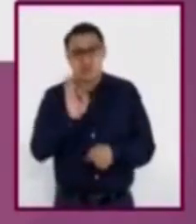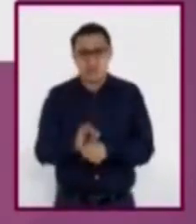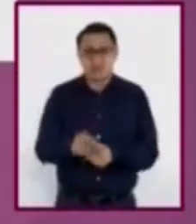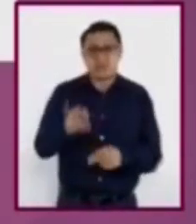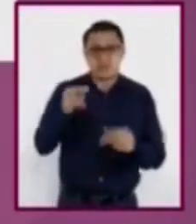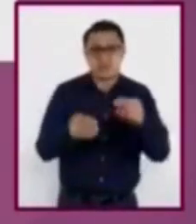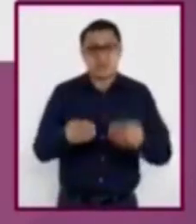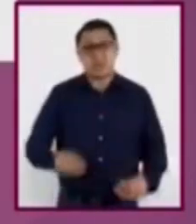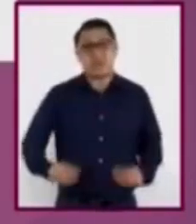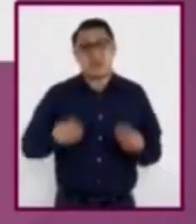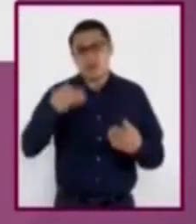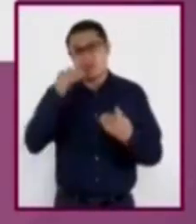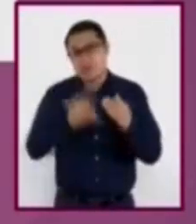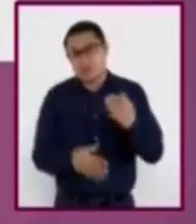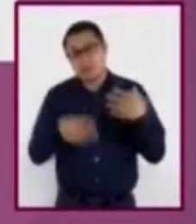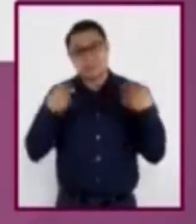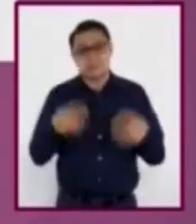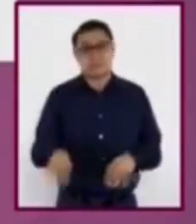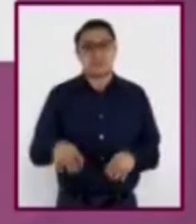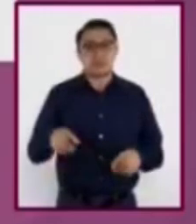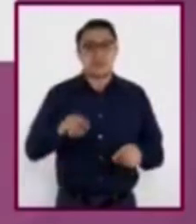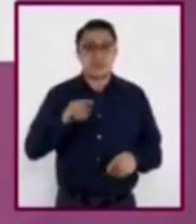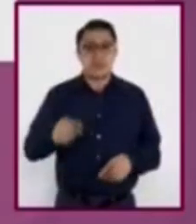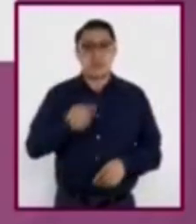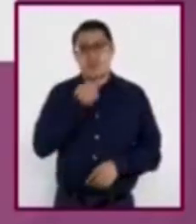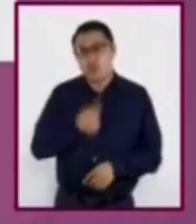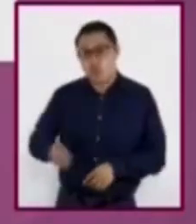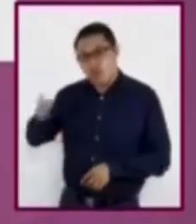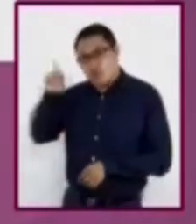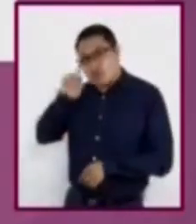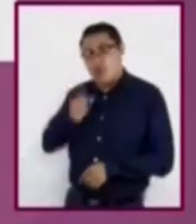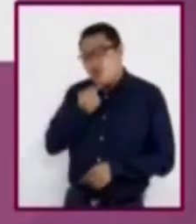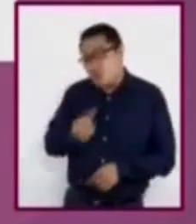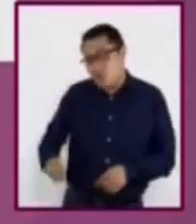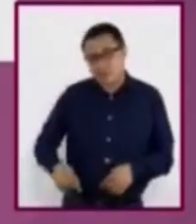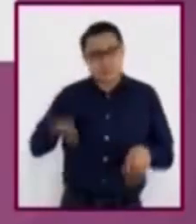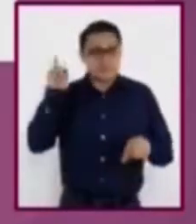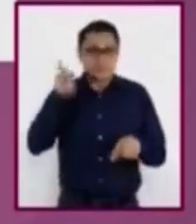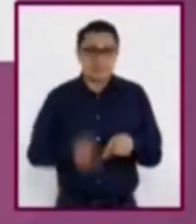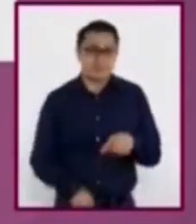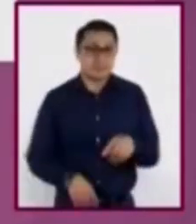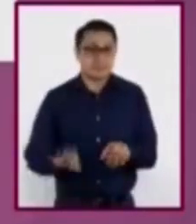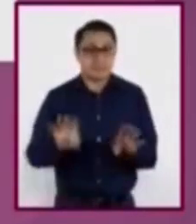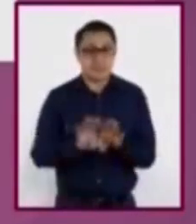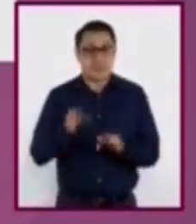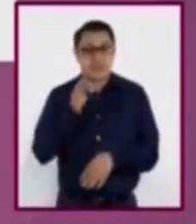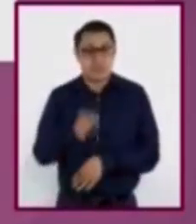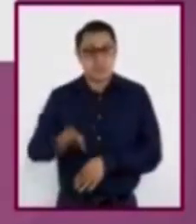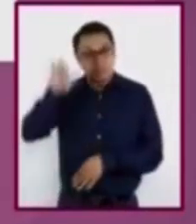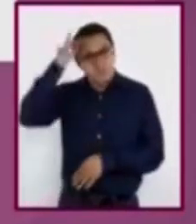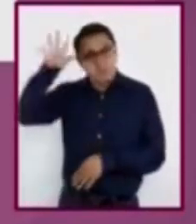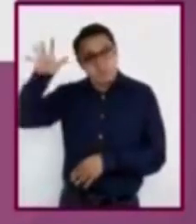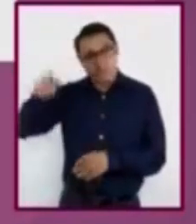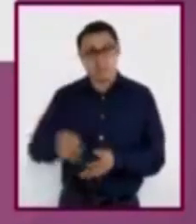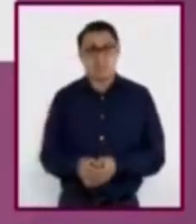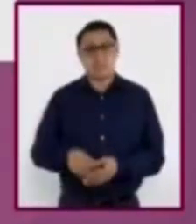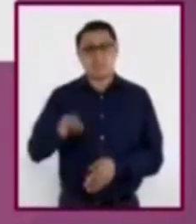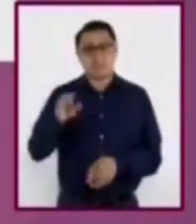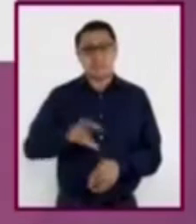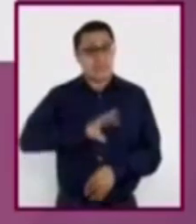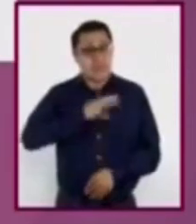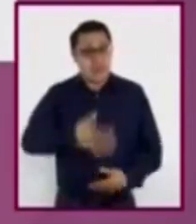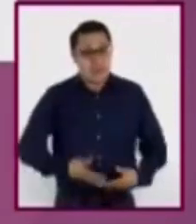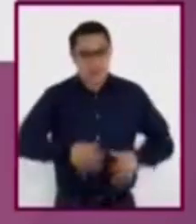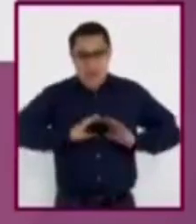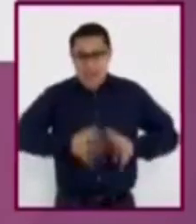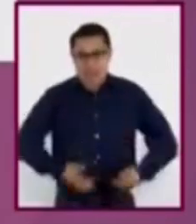Pierden su niñez y deben asumir obligaciones de adultas. Adicionalmente, el riesgo de morir por causas relacionadas al embarazo se